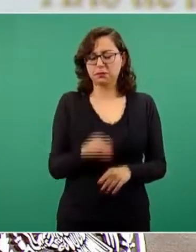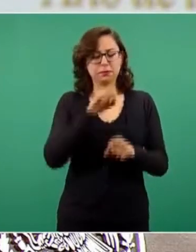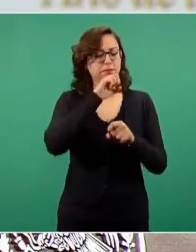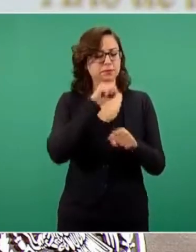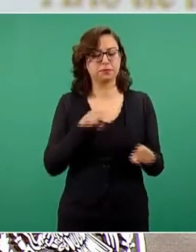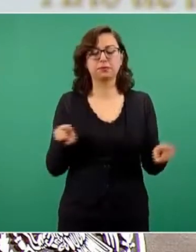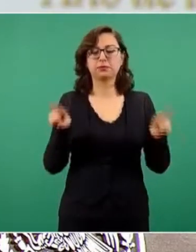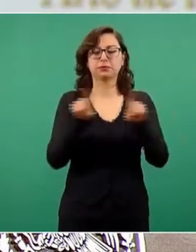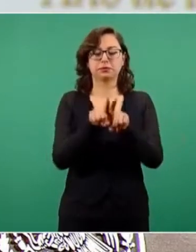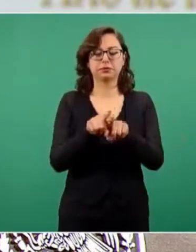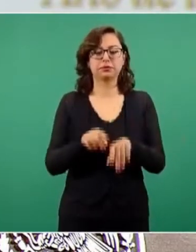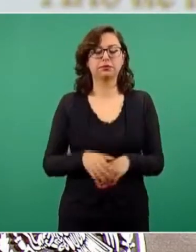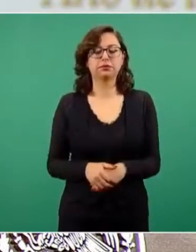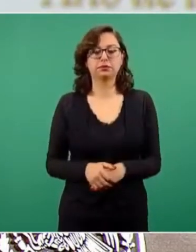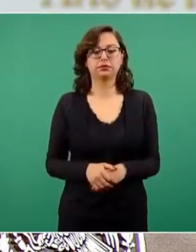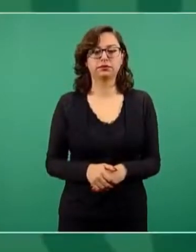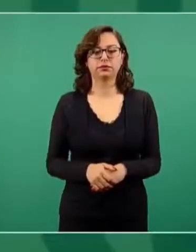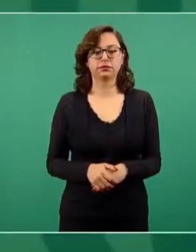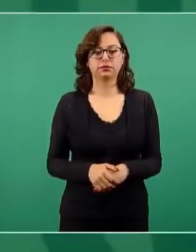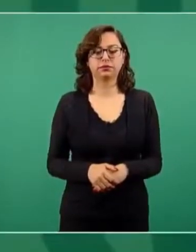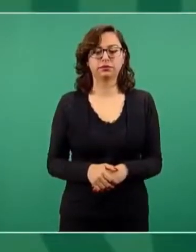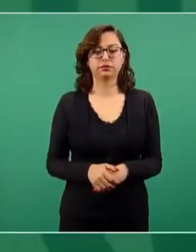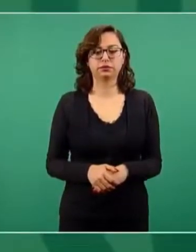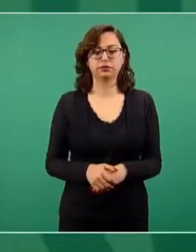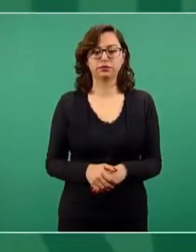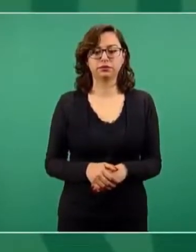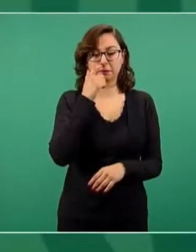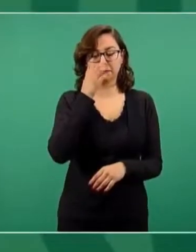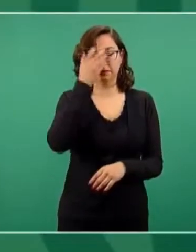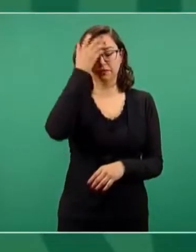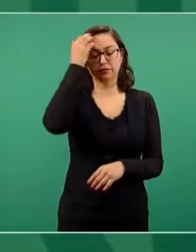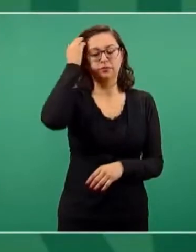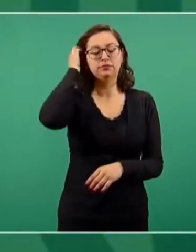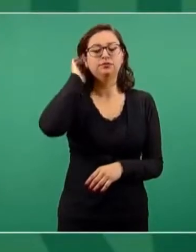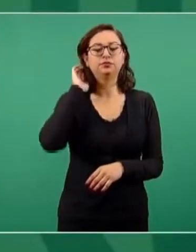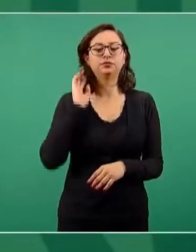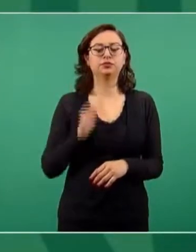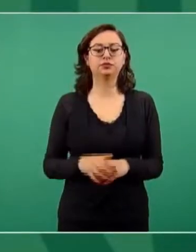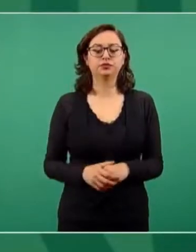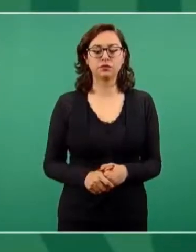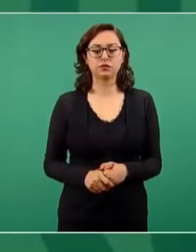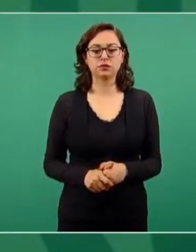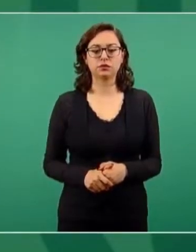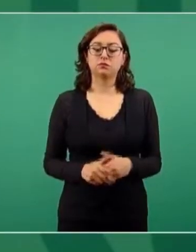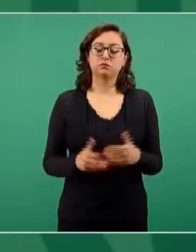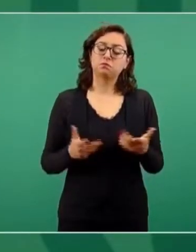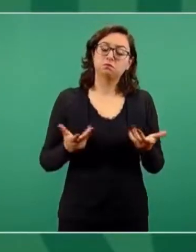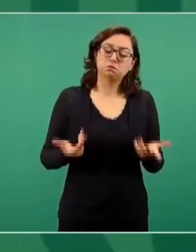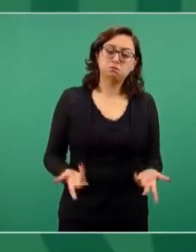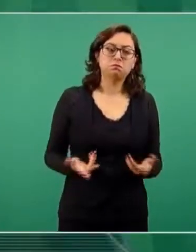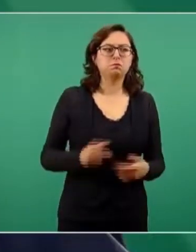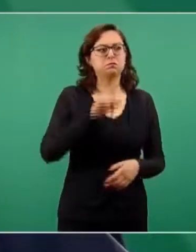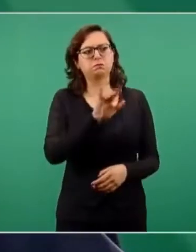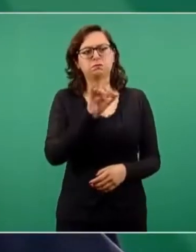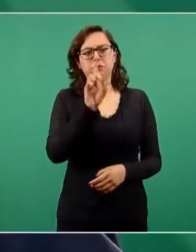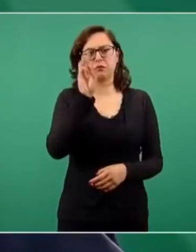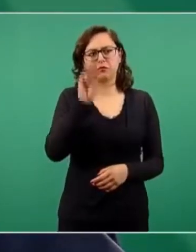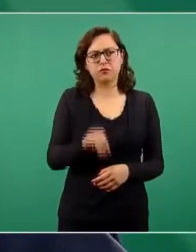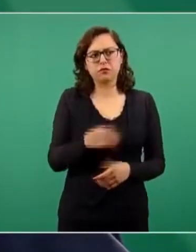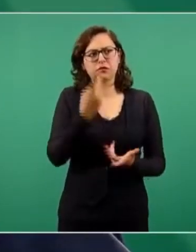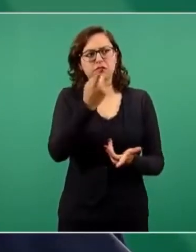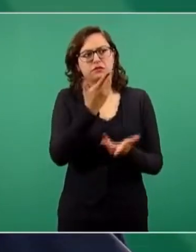el que el presidente Biden esté tomando decisiones correctas